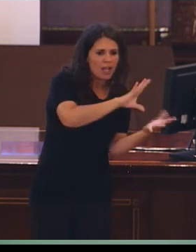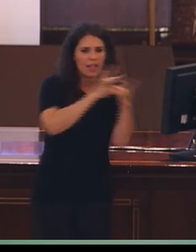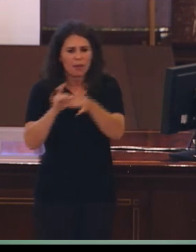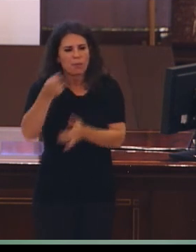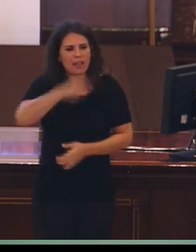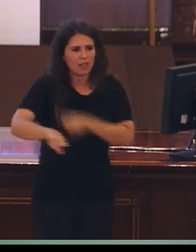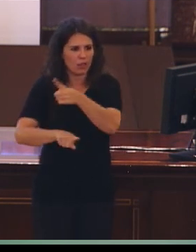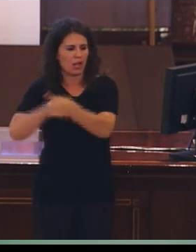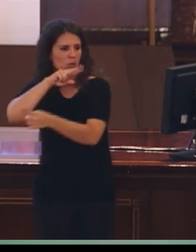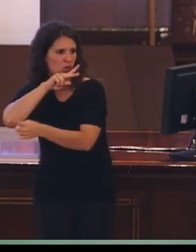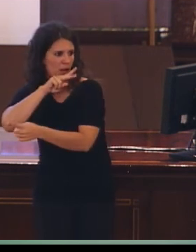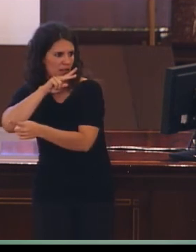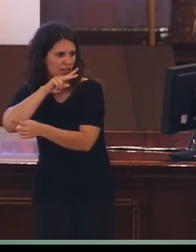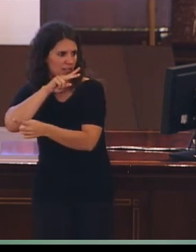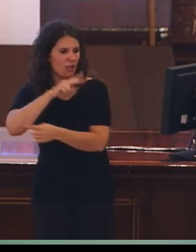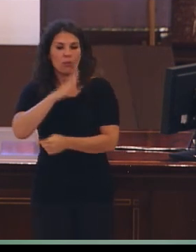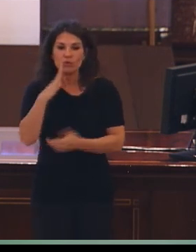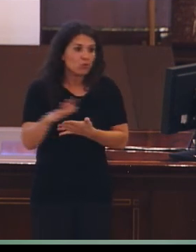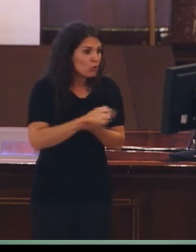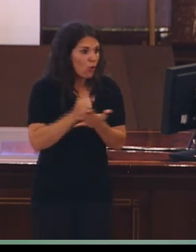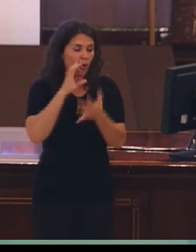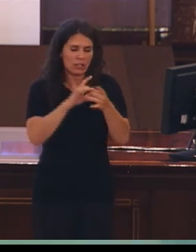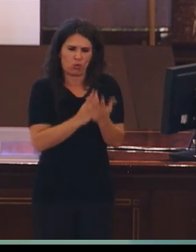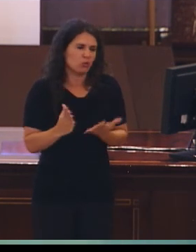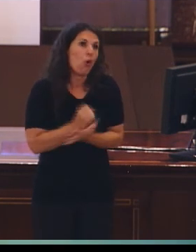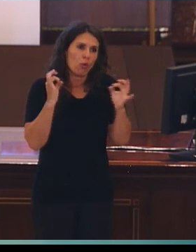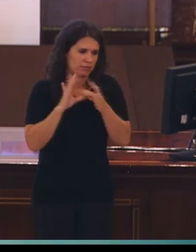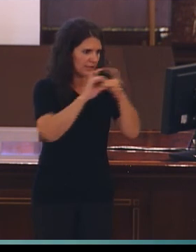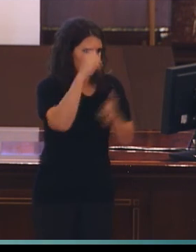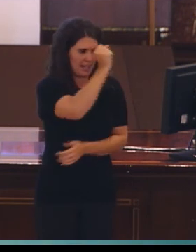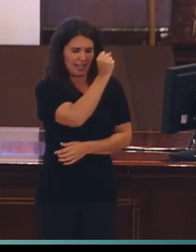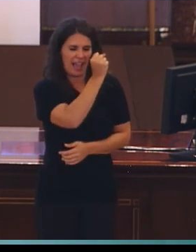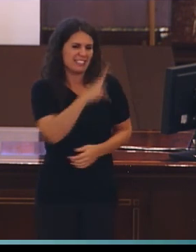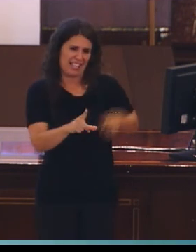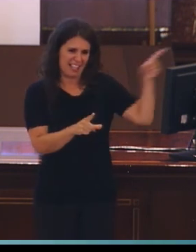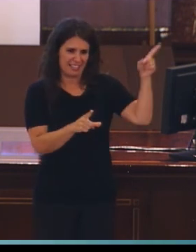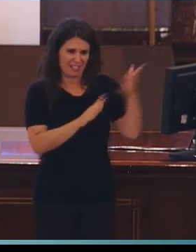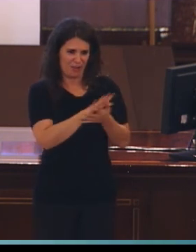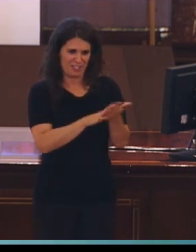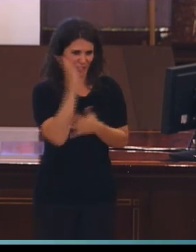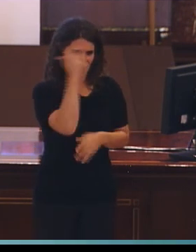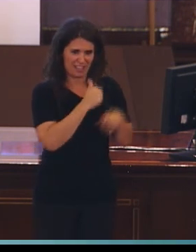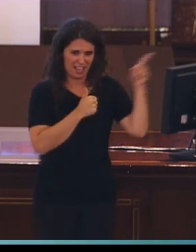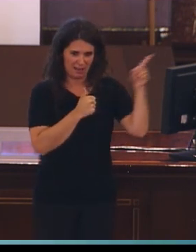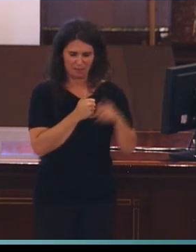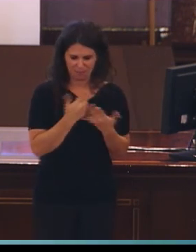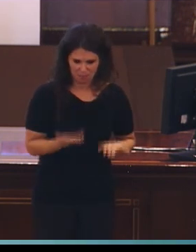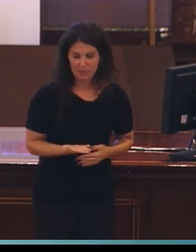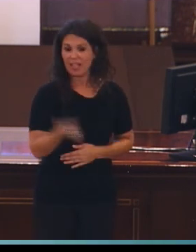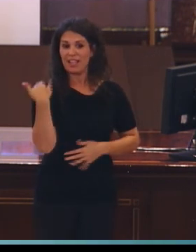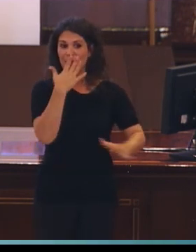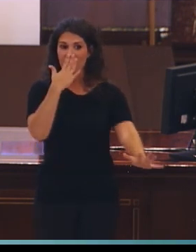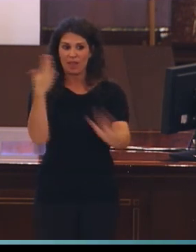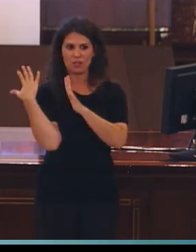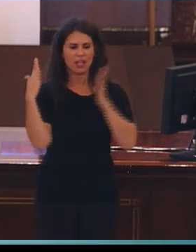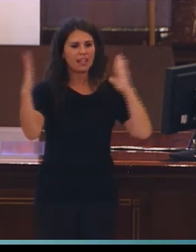Y no todos los estudios estaban basados en la lengua de signos americana. Bueno, ¿y dónde estábamos hace 10 años? Pues hace 10 años estábamos en la etapa de